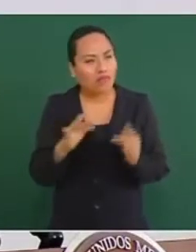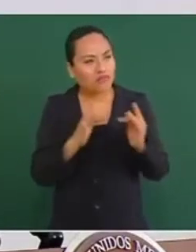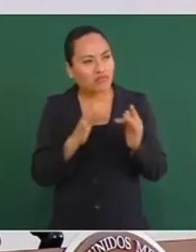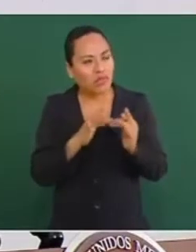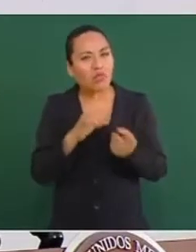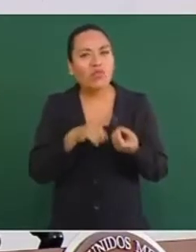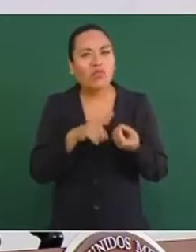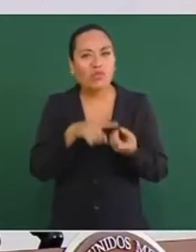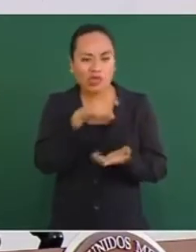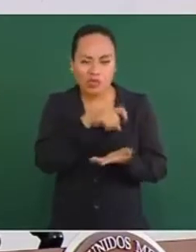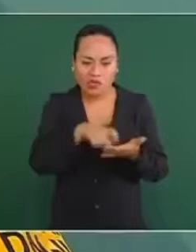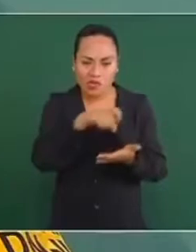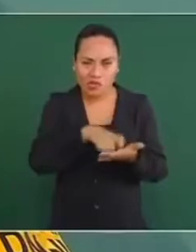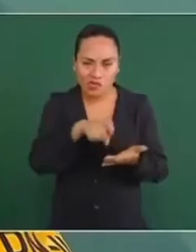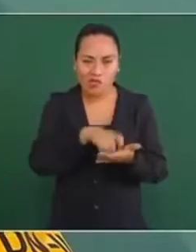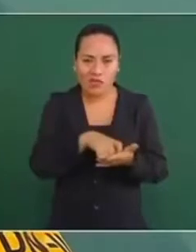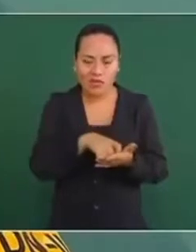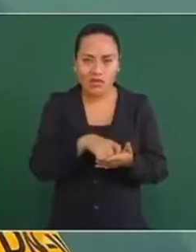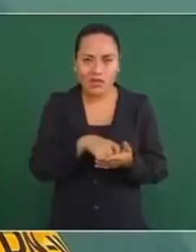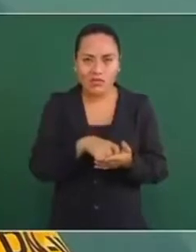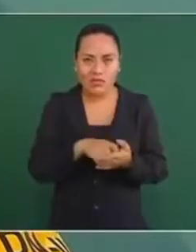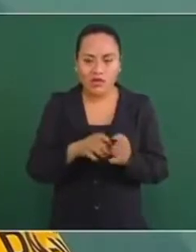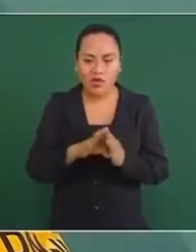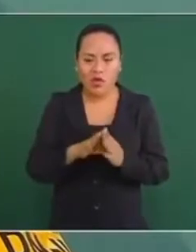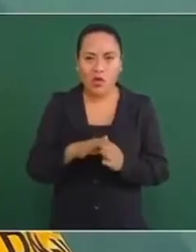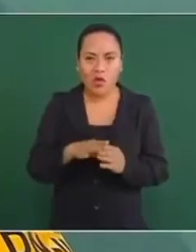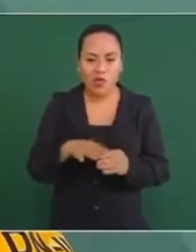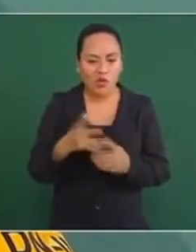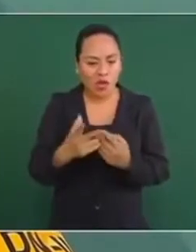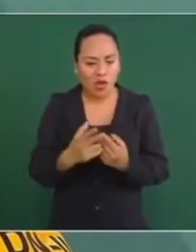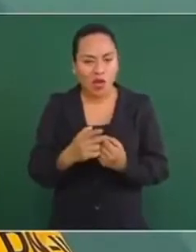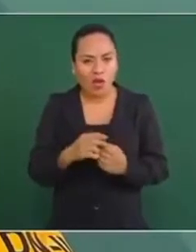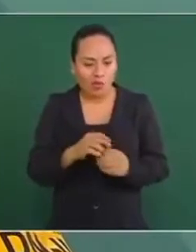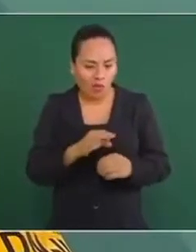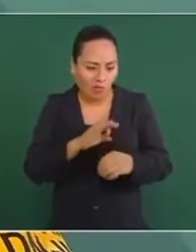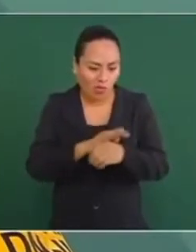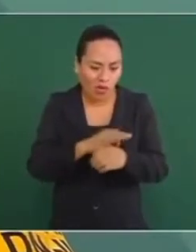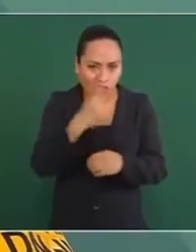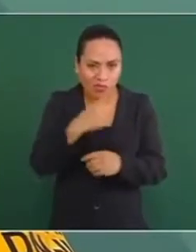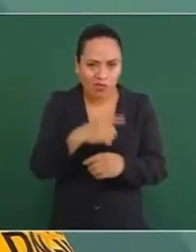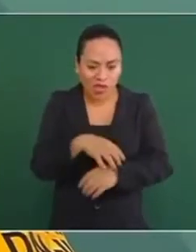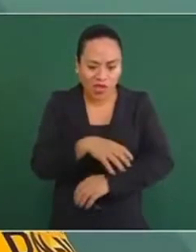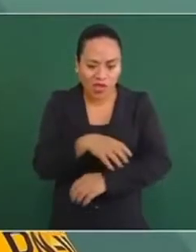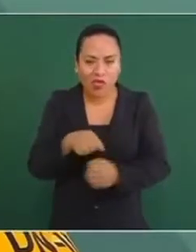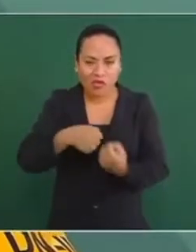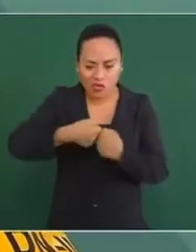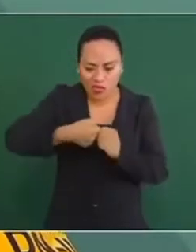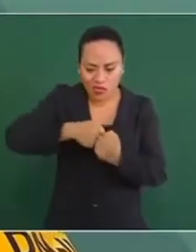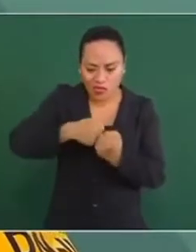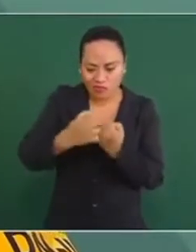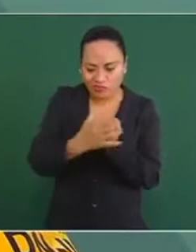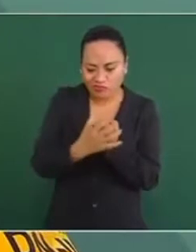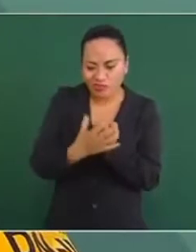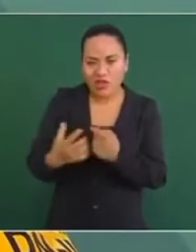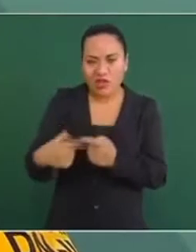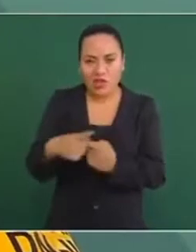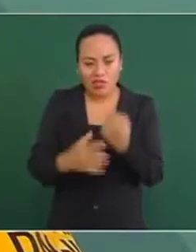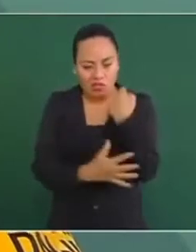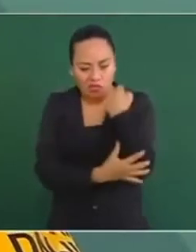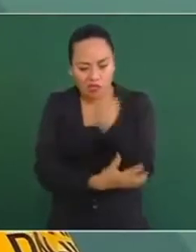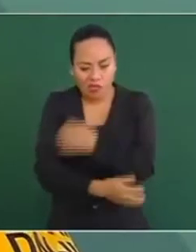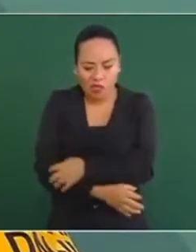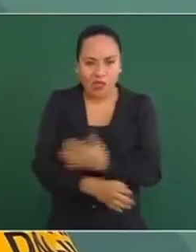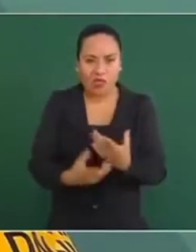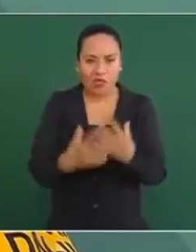desde protección de rodillas, de codos, de espalda, de todo lo que en algún momento